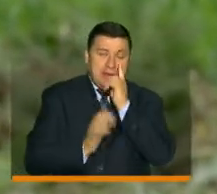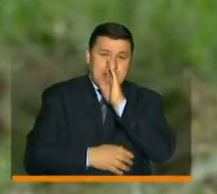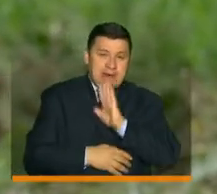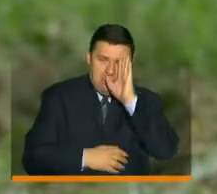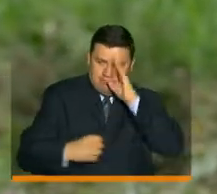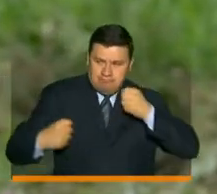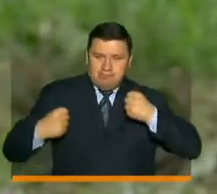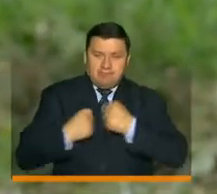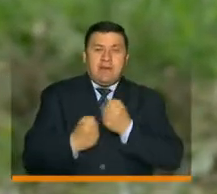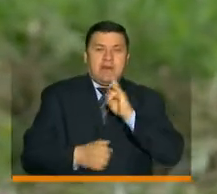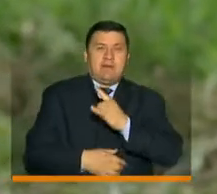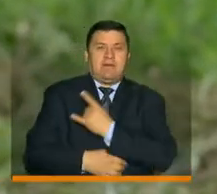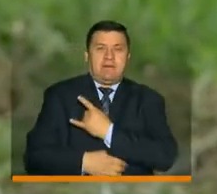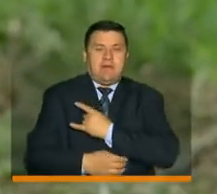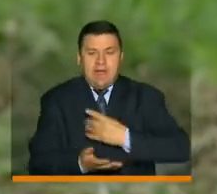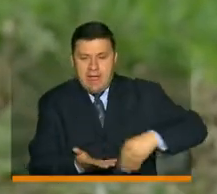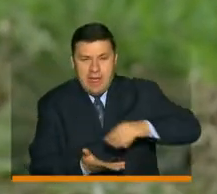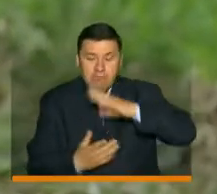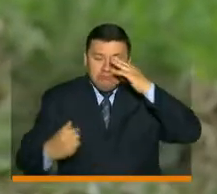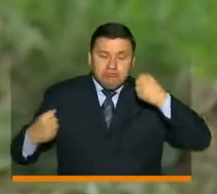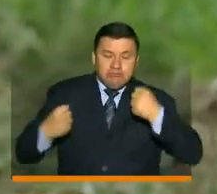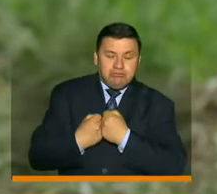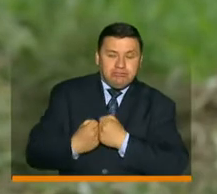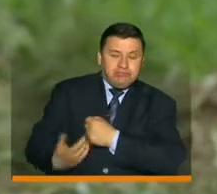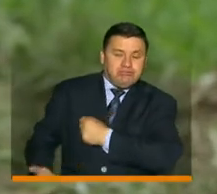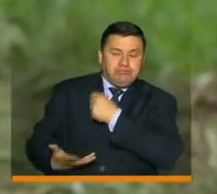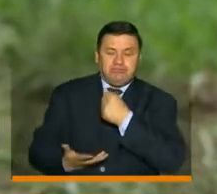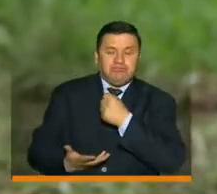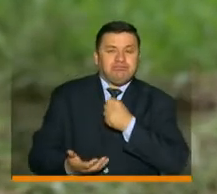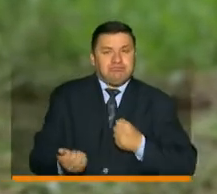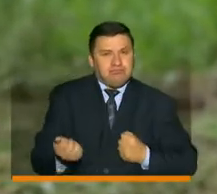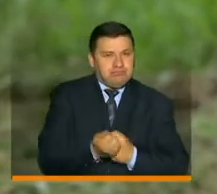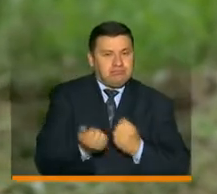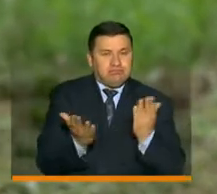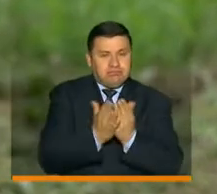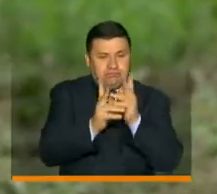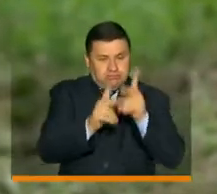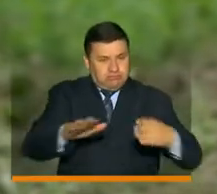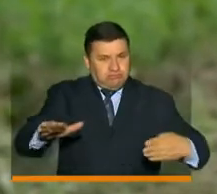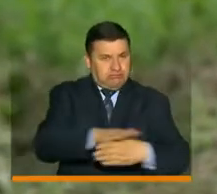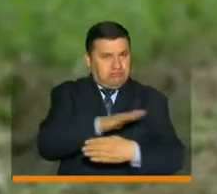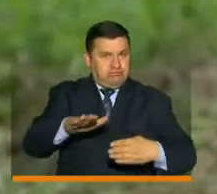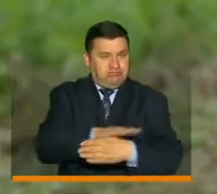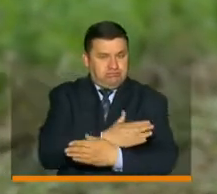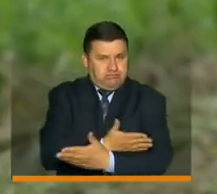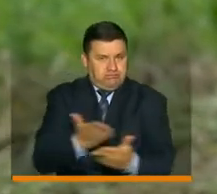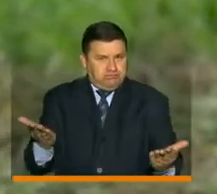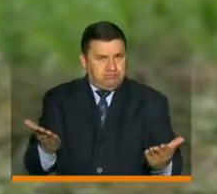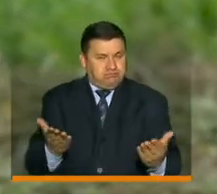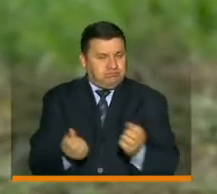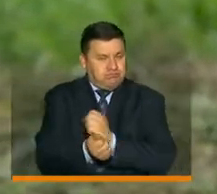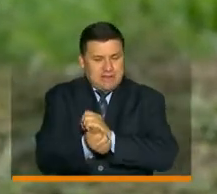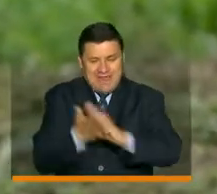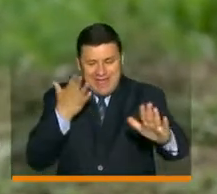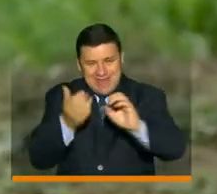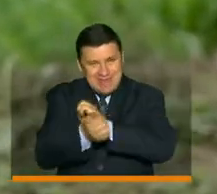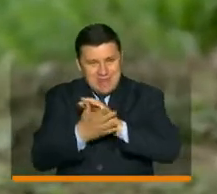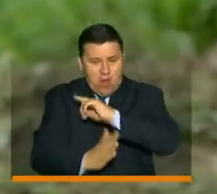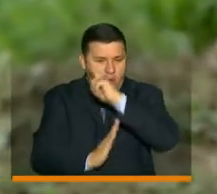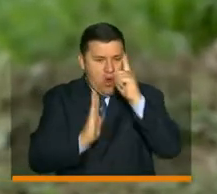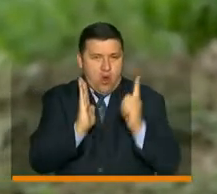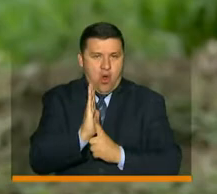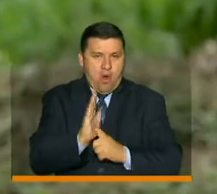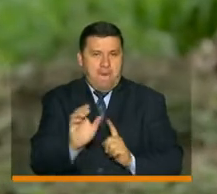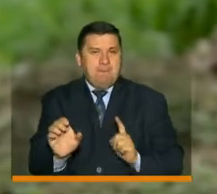y con la Universidad del Atlántico para garantizar que nuestros estudiantes tengan una gratuidad total